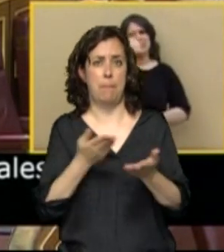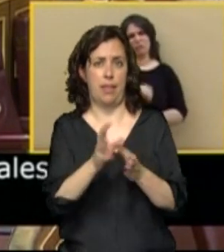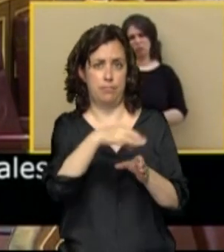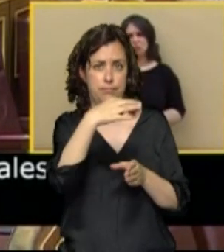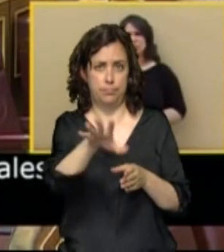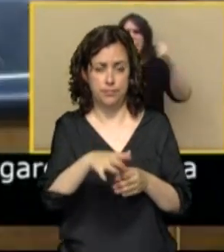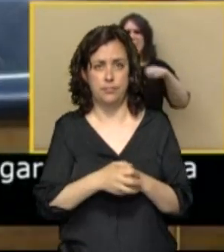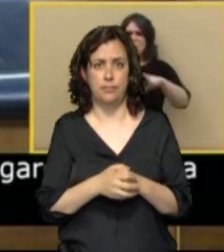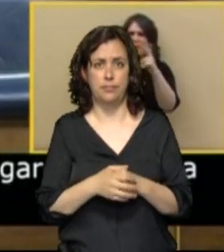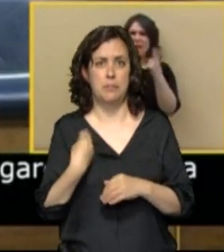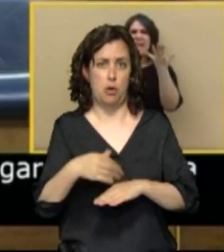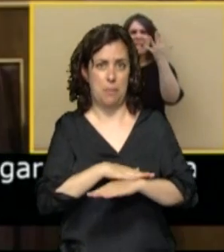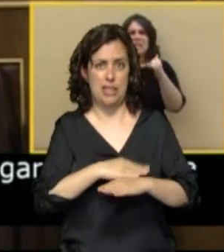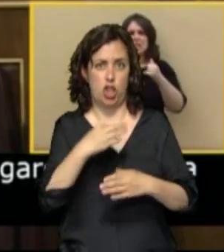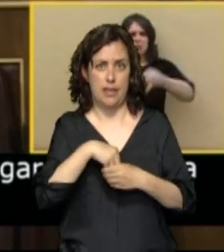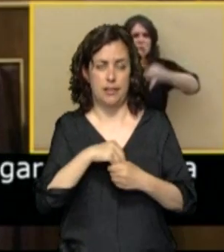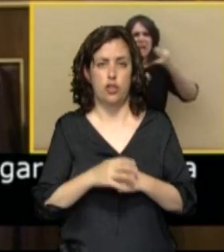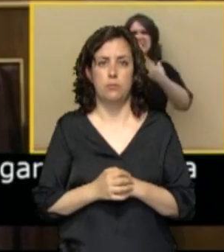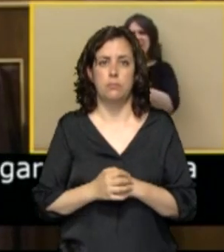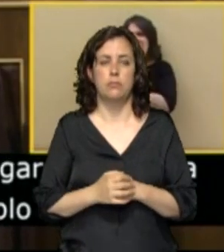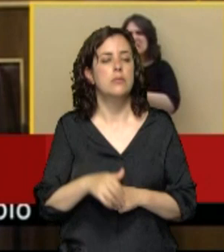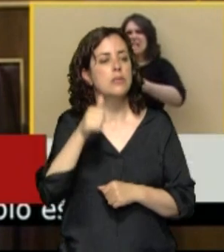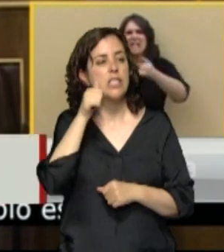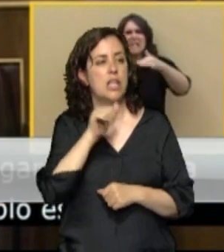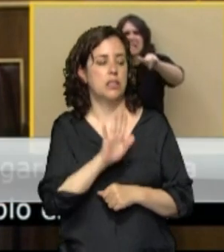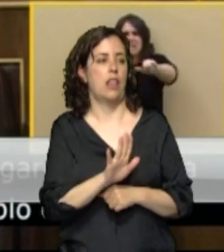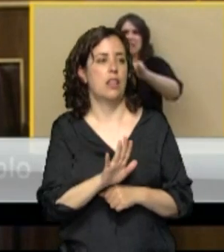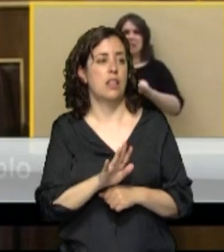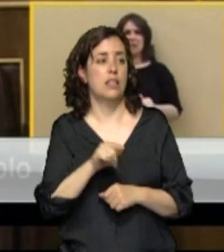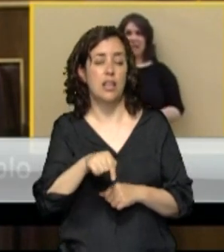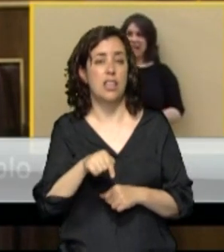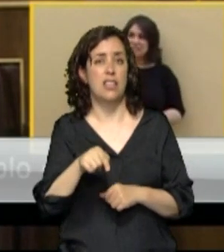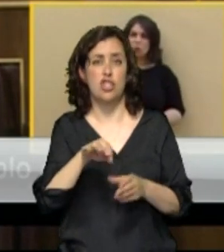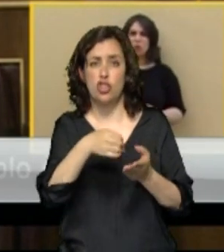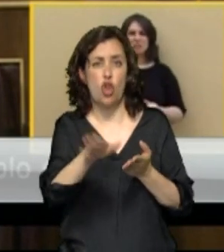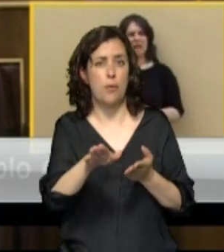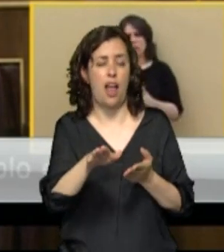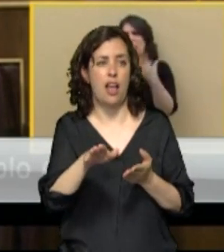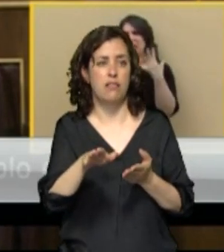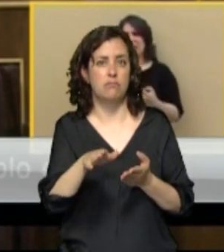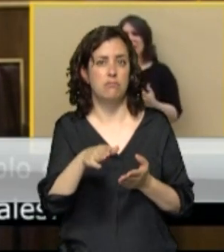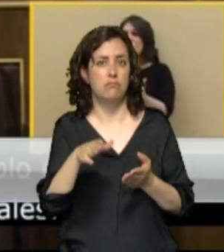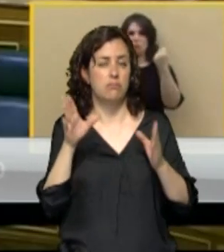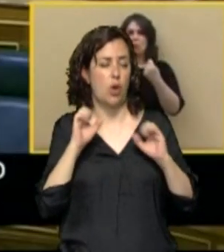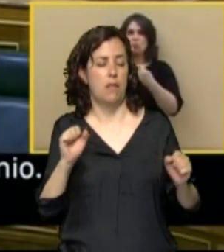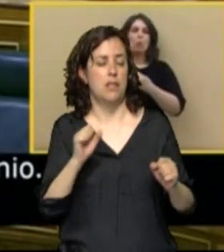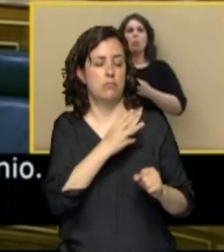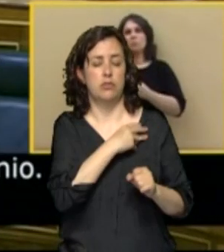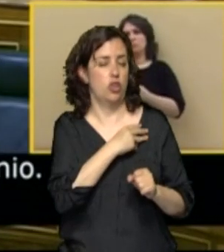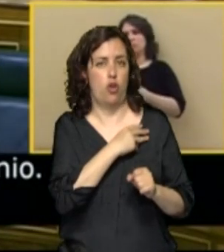del ministro del Interior. Señor Sánchez, el que sobra en esta farsa ya convertida en tragedia no es un coronel. El que sobra es su ministro.